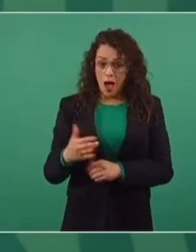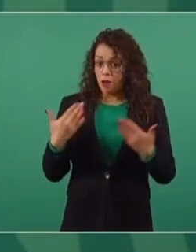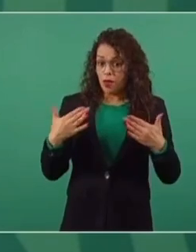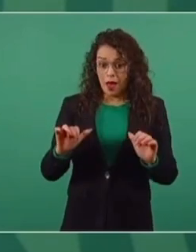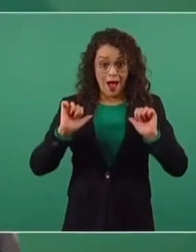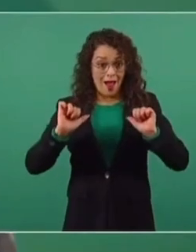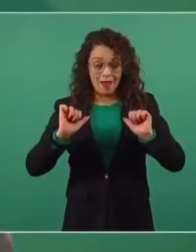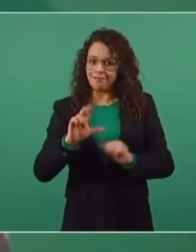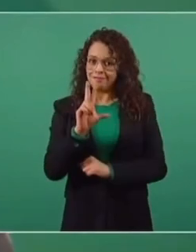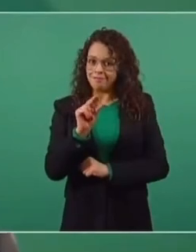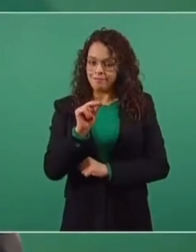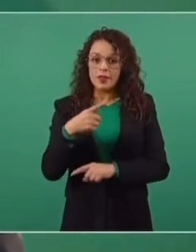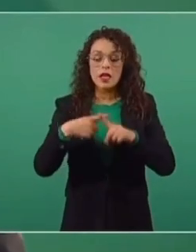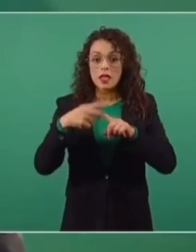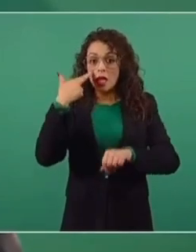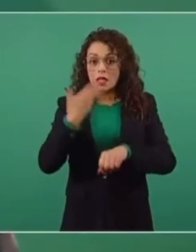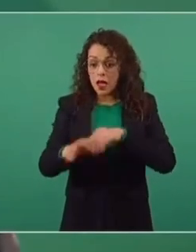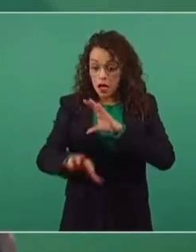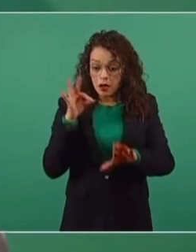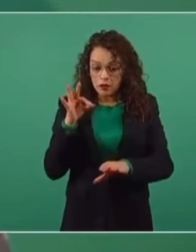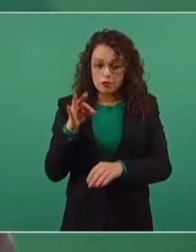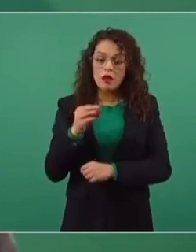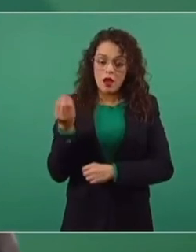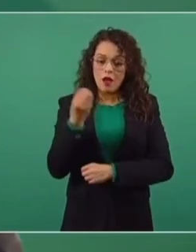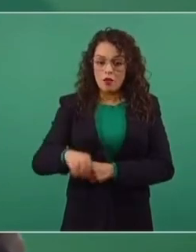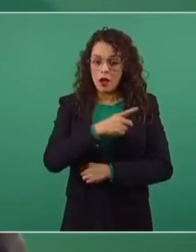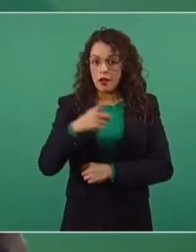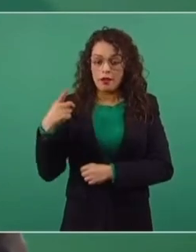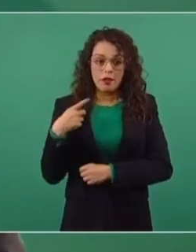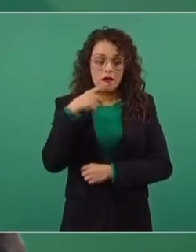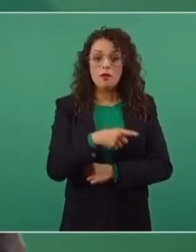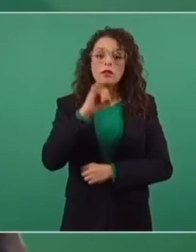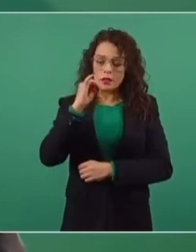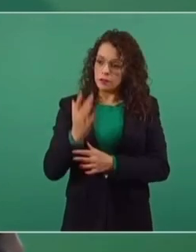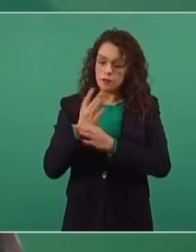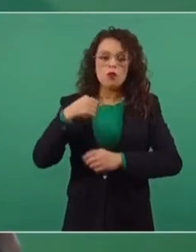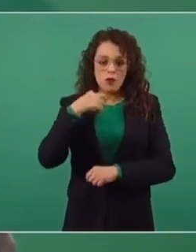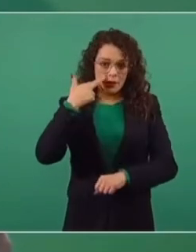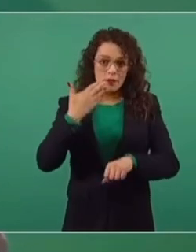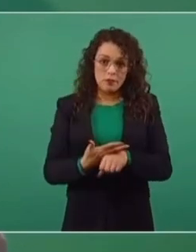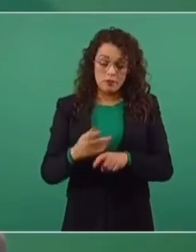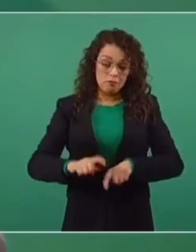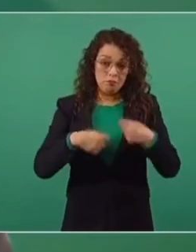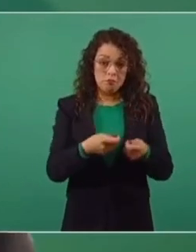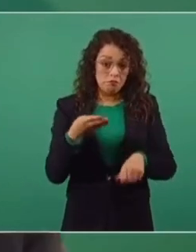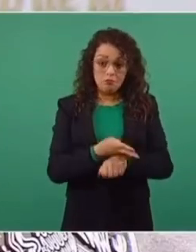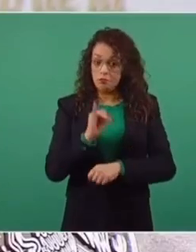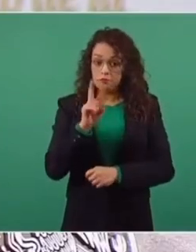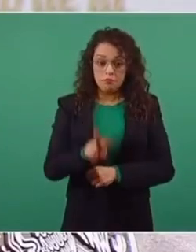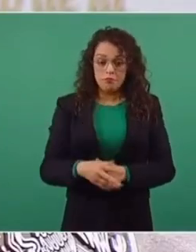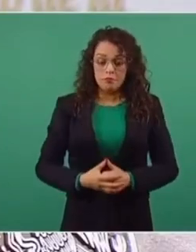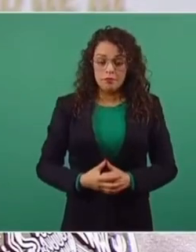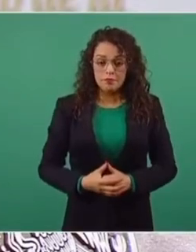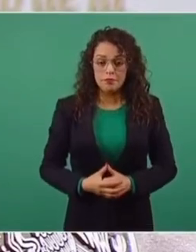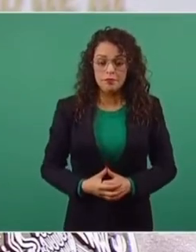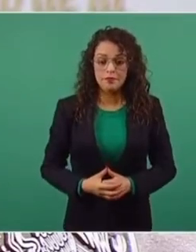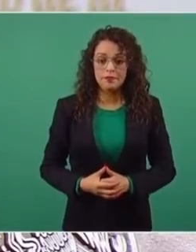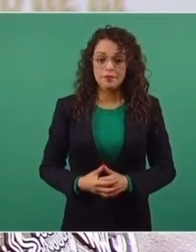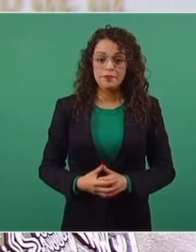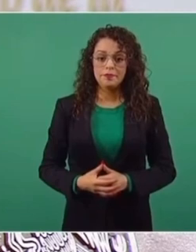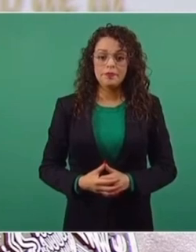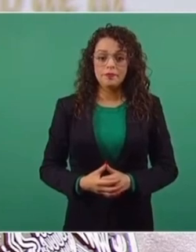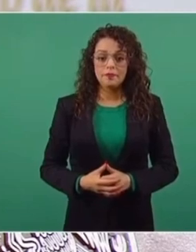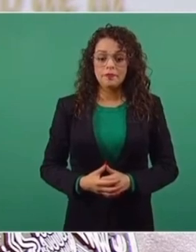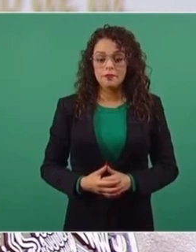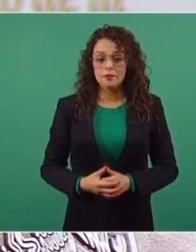El que resulte responsable tiene que asumir su presunto